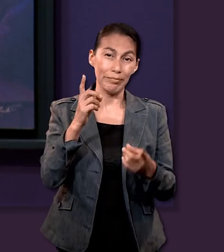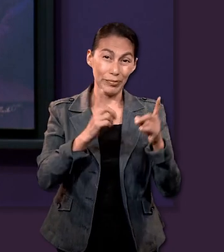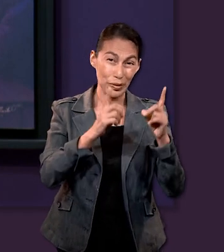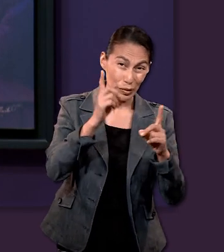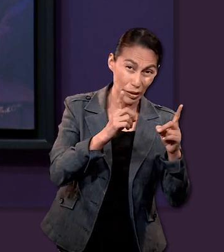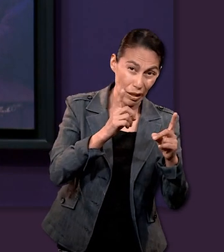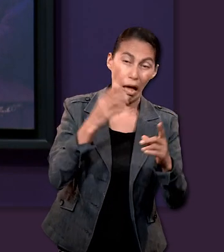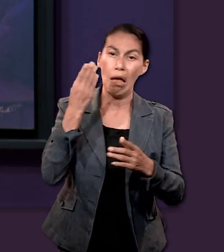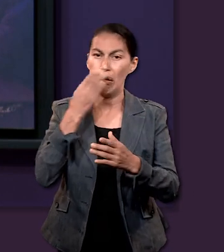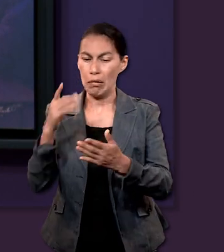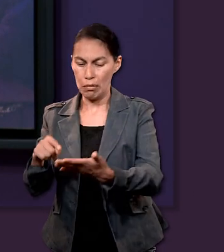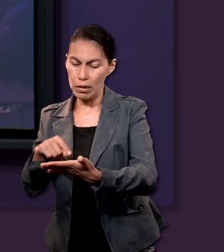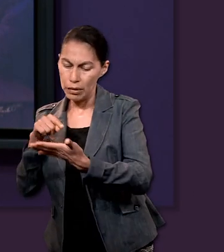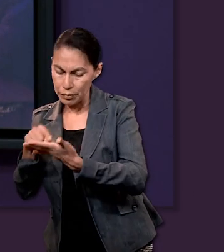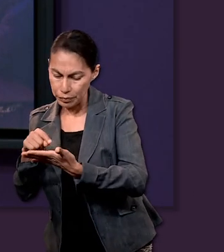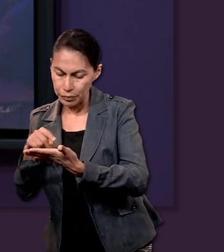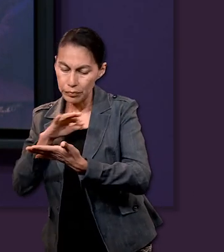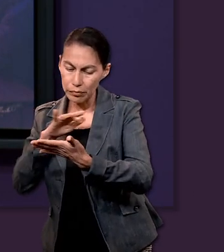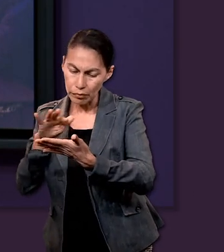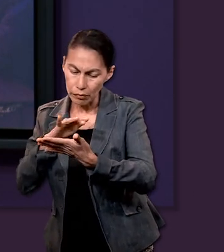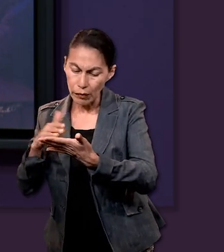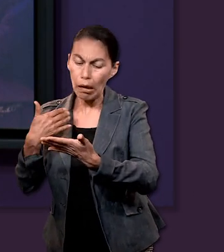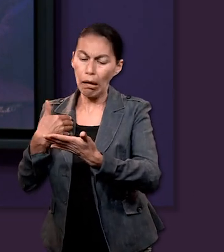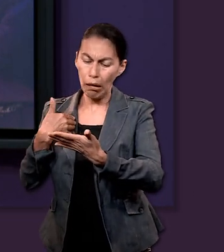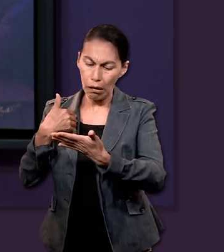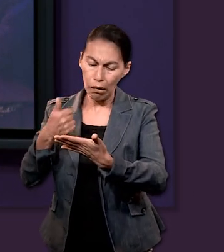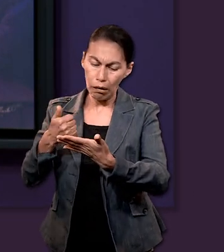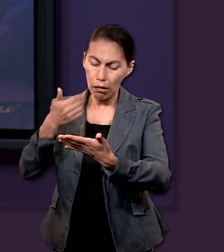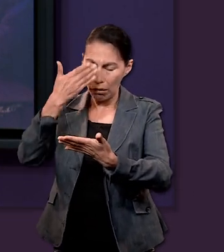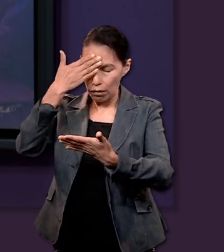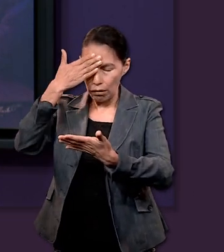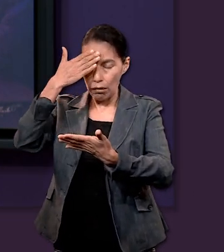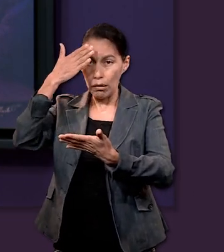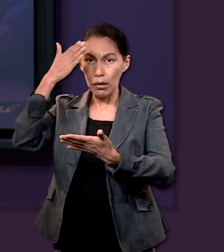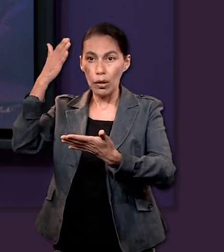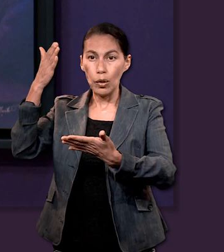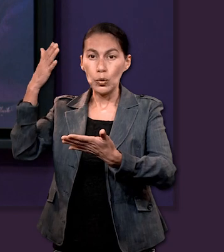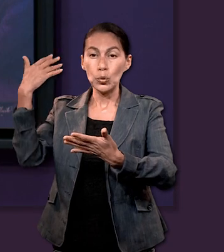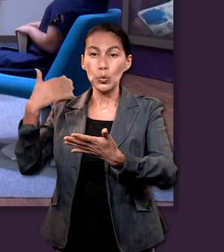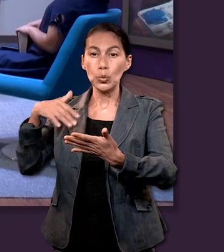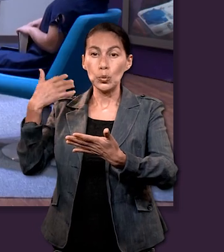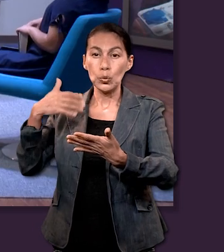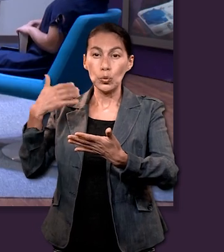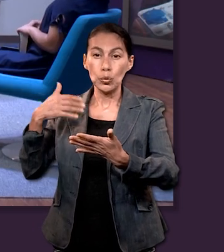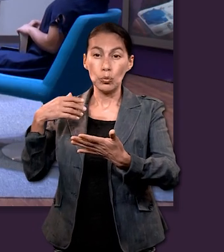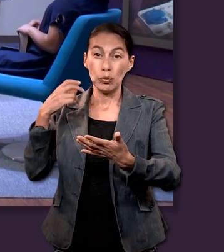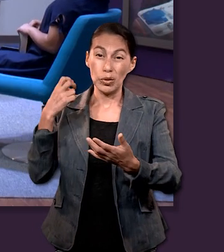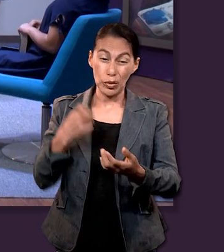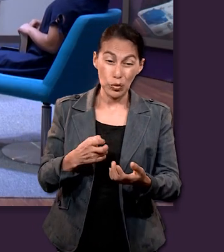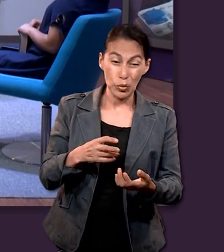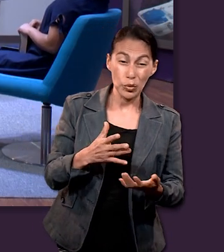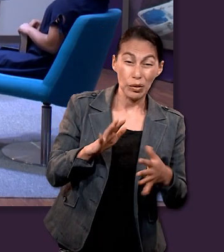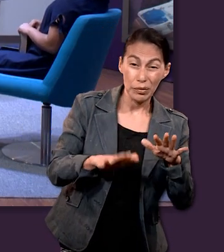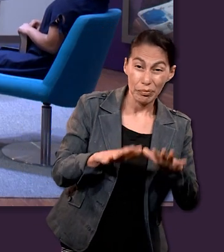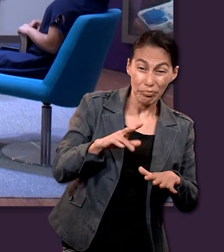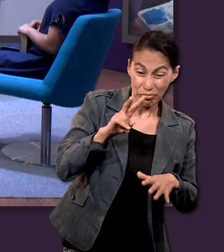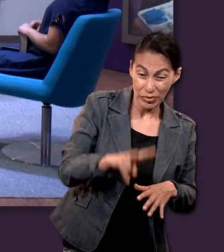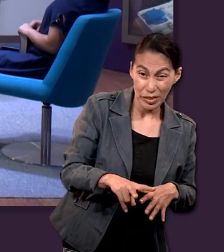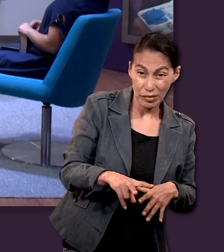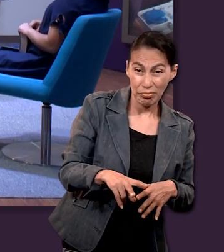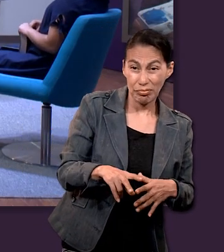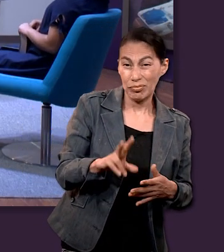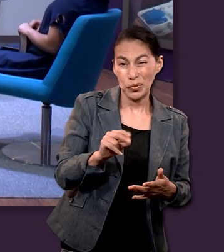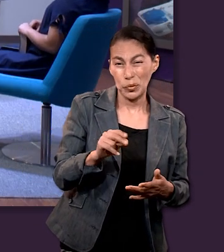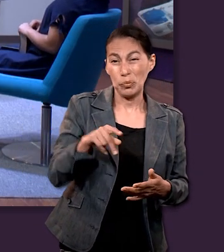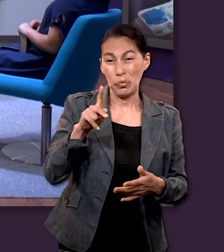la fuente de la información correcta, que es la Biblia, y podamos entender este evento que de pronto deja de ser real en